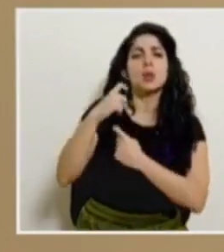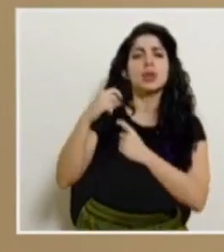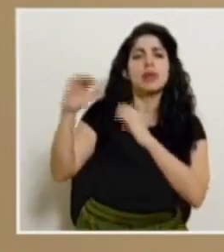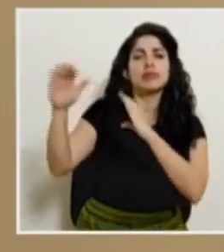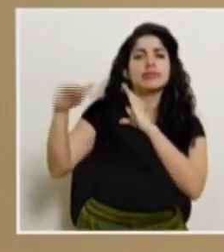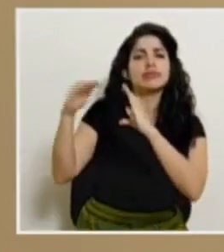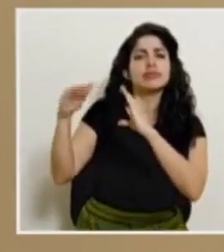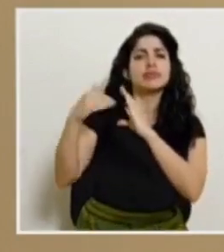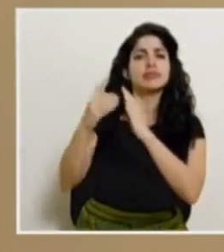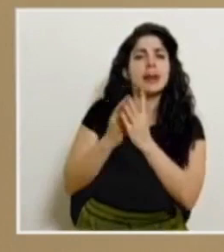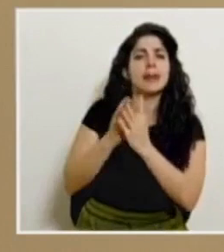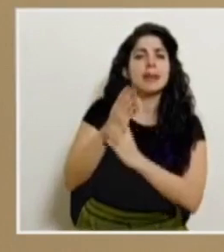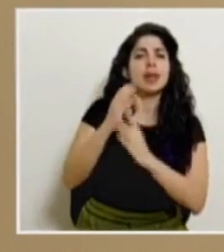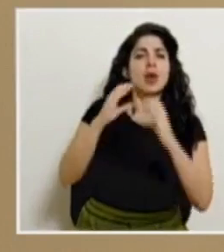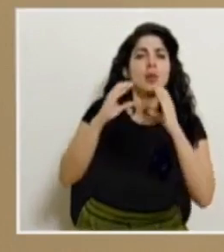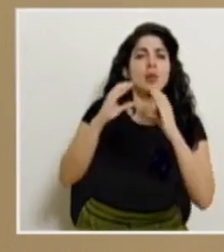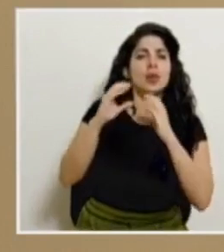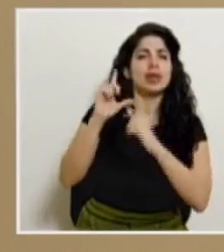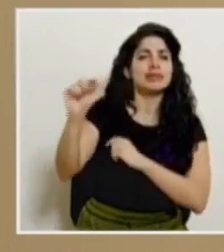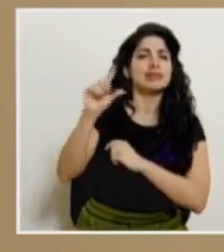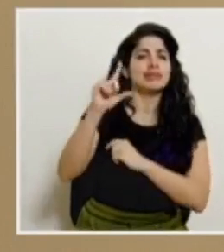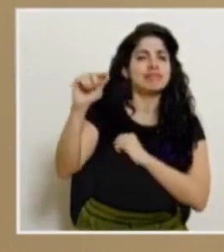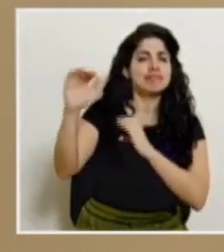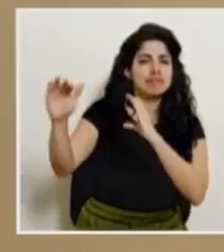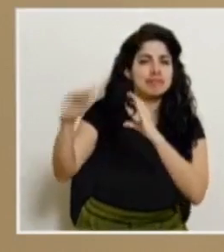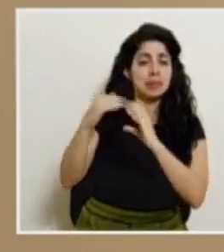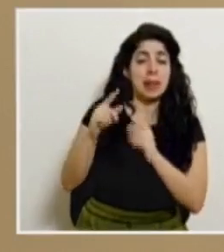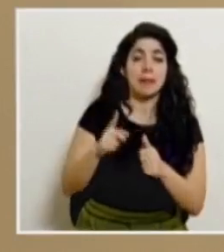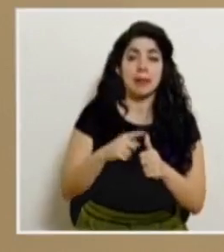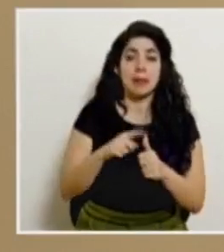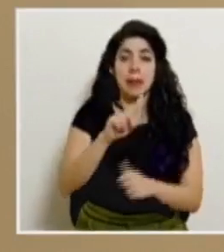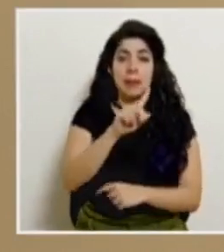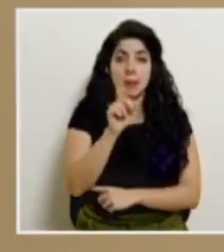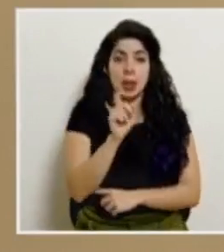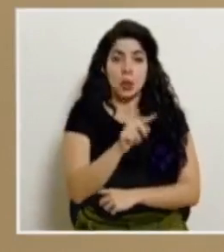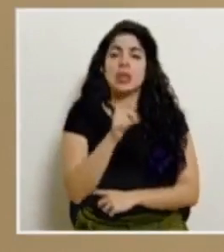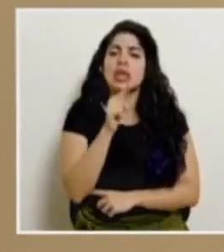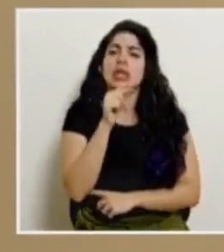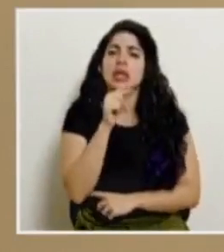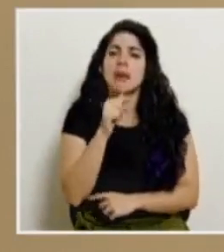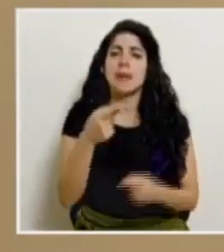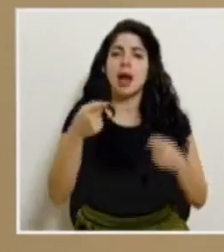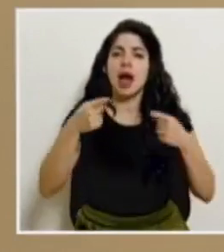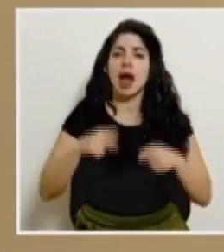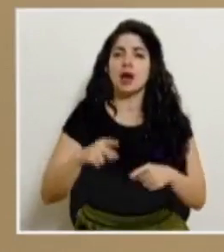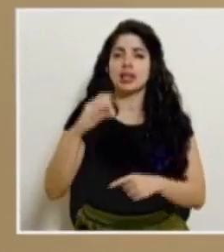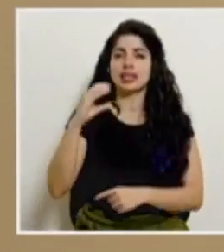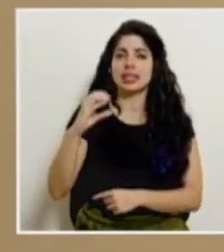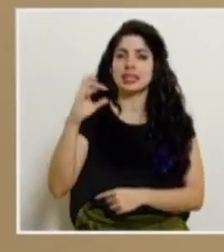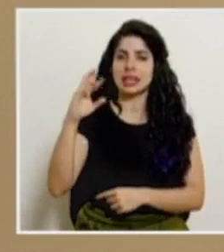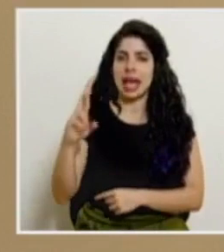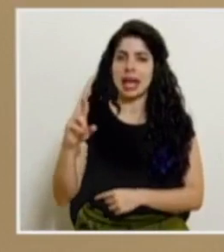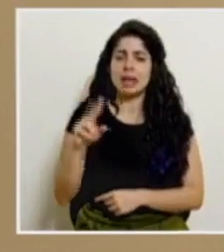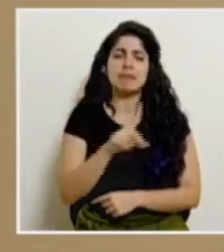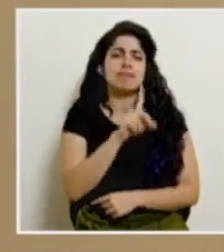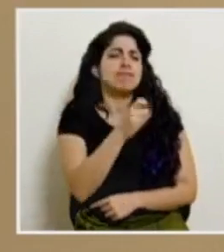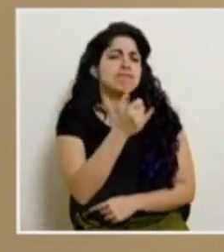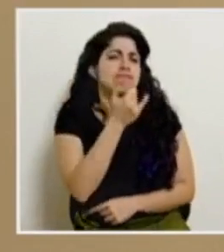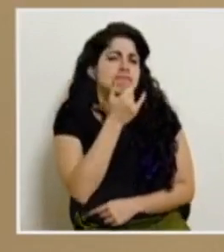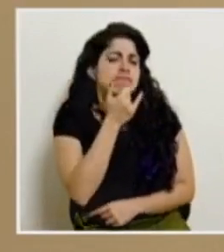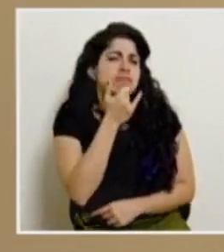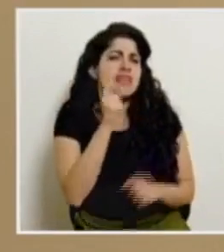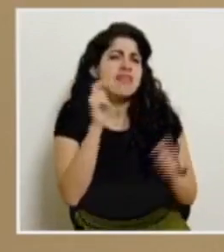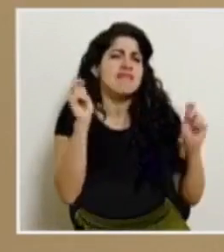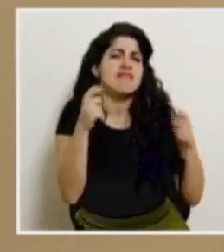regionales que nos hacen llegar vía remota la primera consulta la realiza el medio acontecer CR que está ocurriendo con las